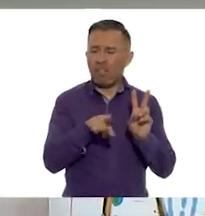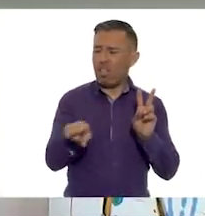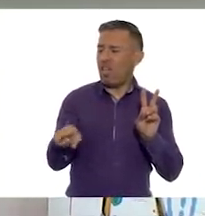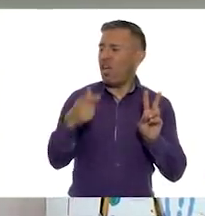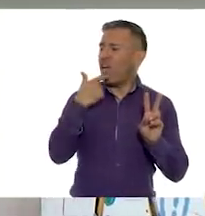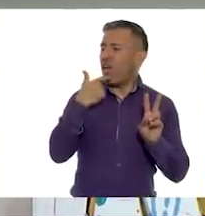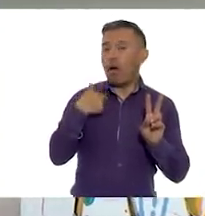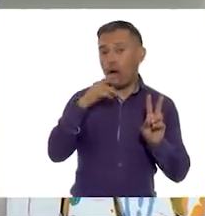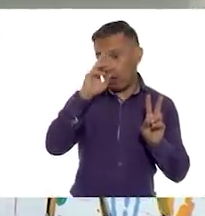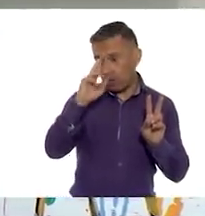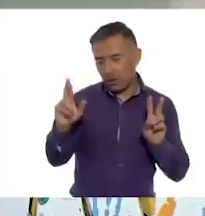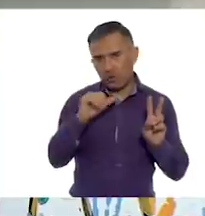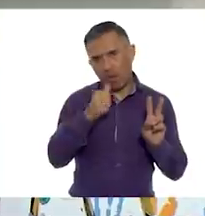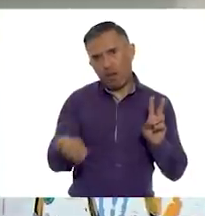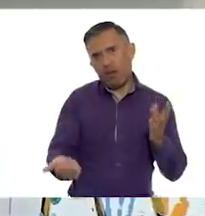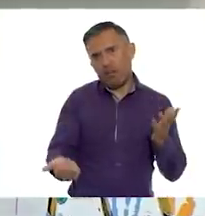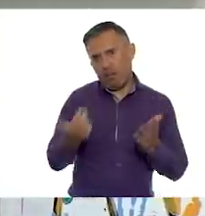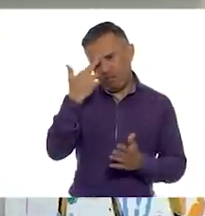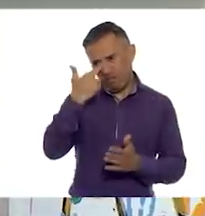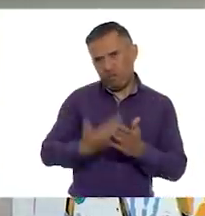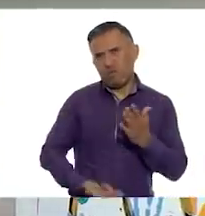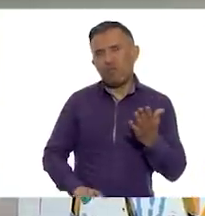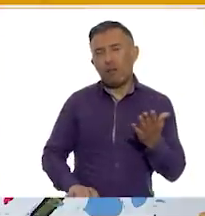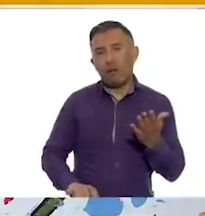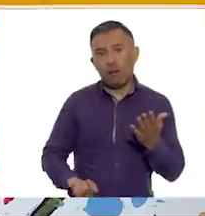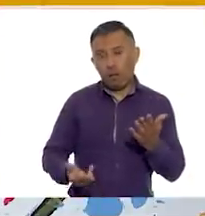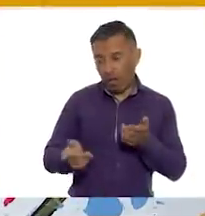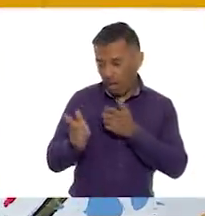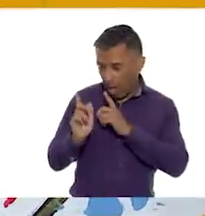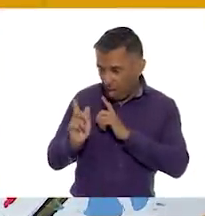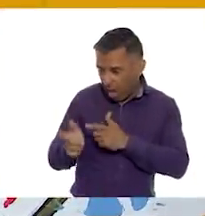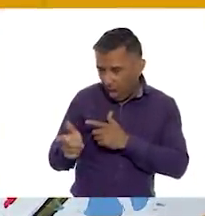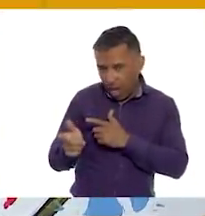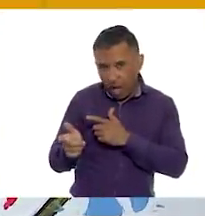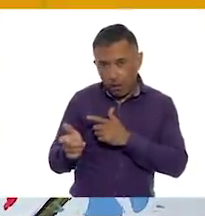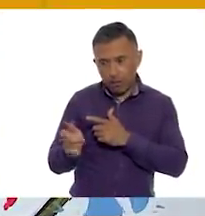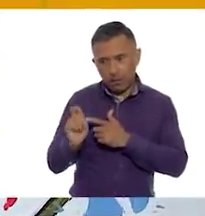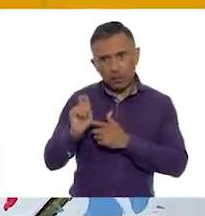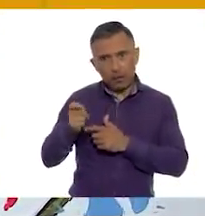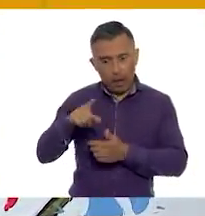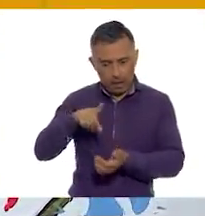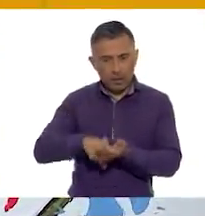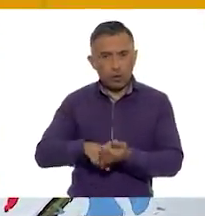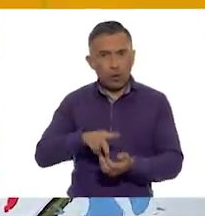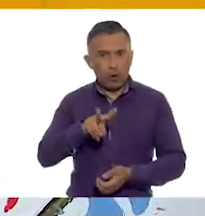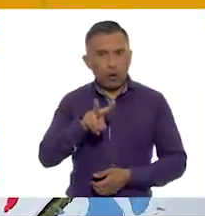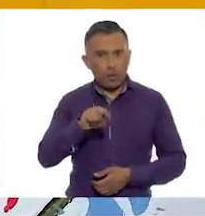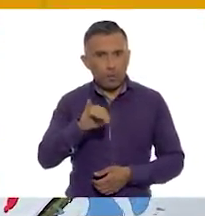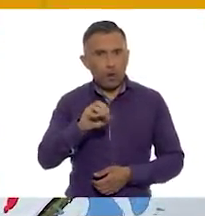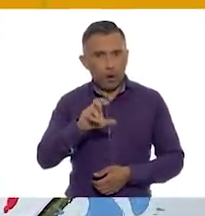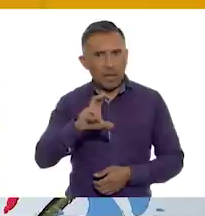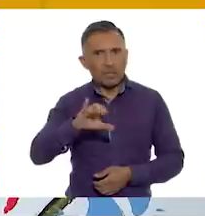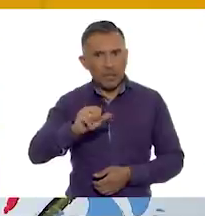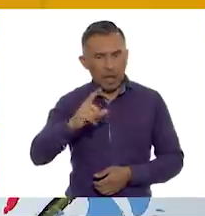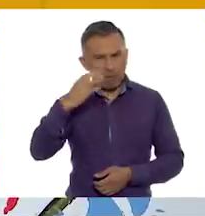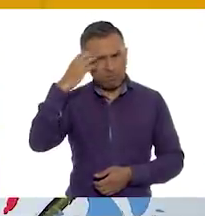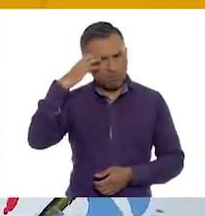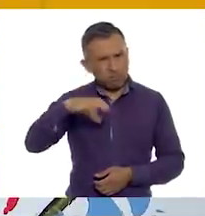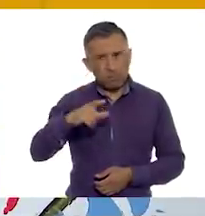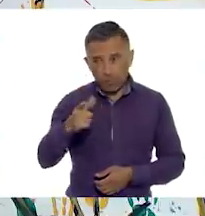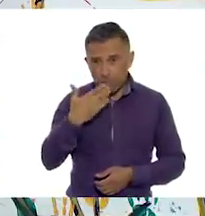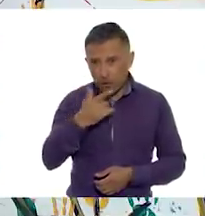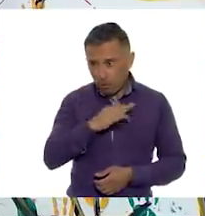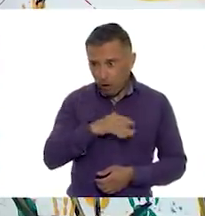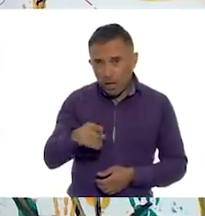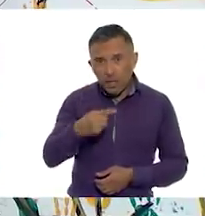Además, bueno, burlarse de otra persona es una forma de violencia. Y eso no es nada justo para